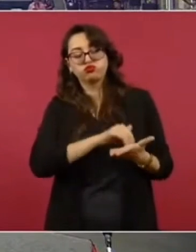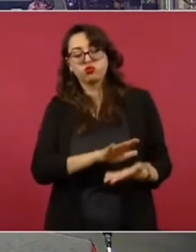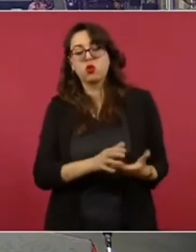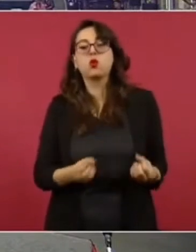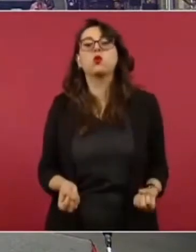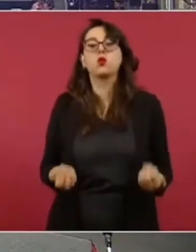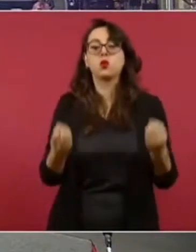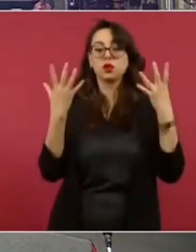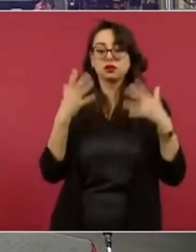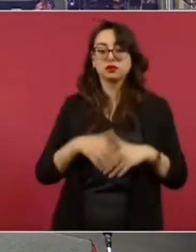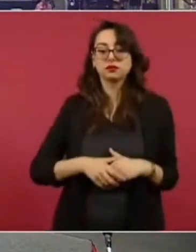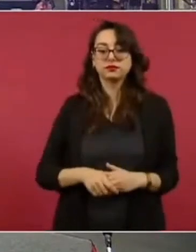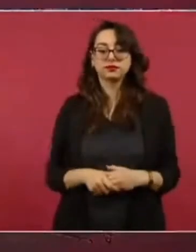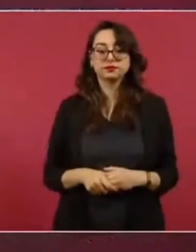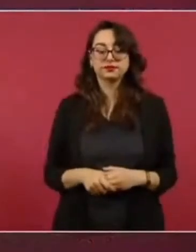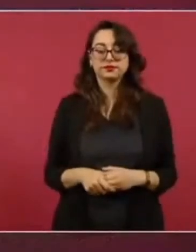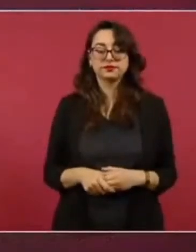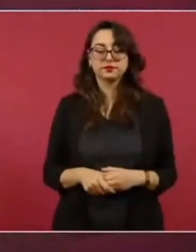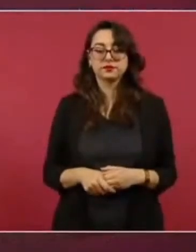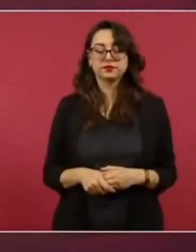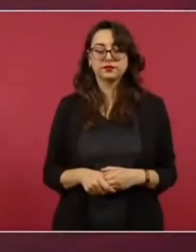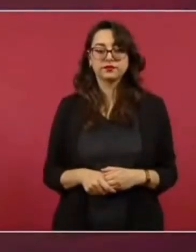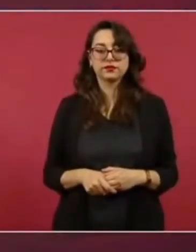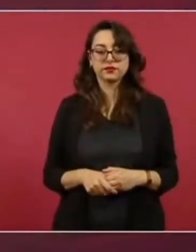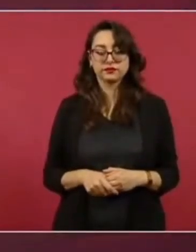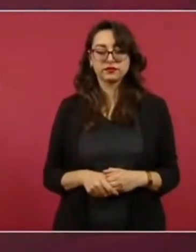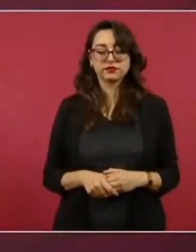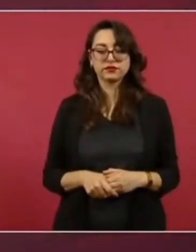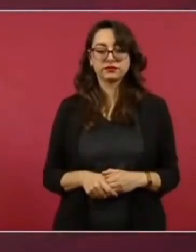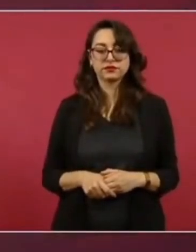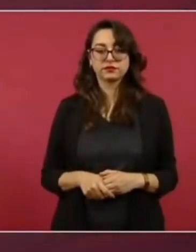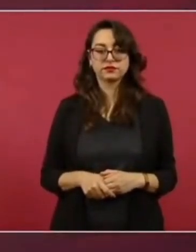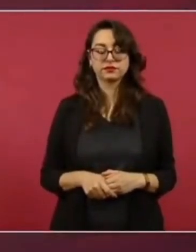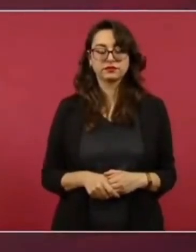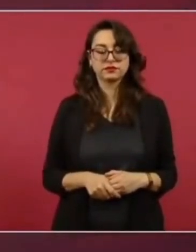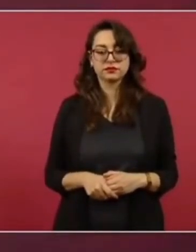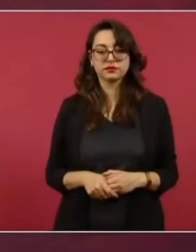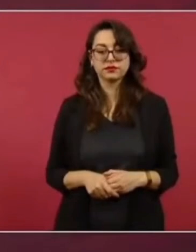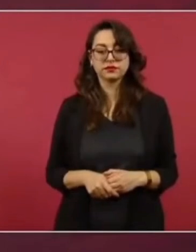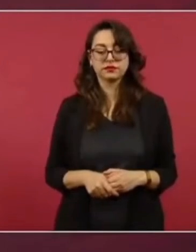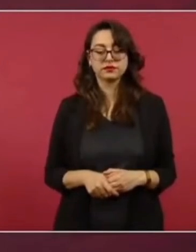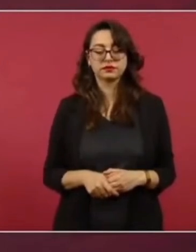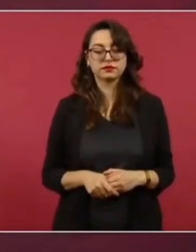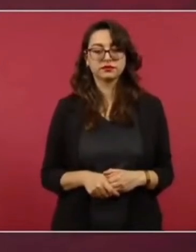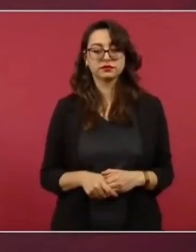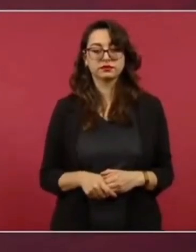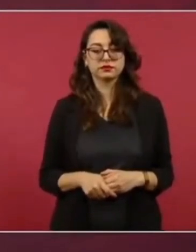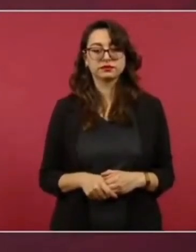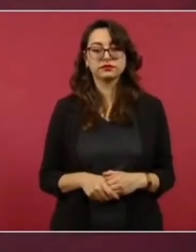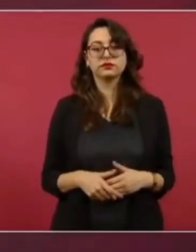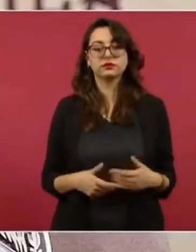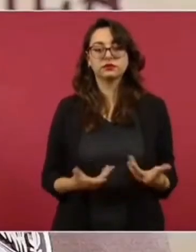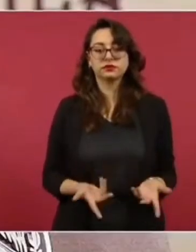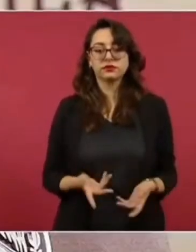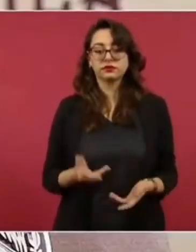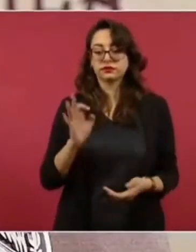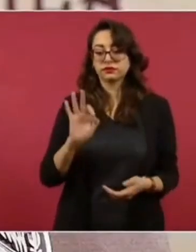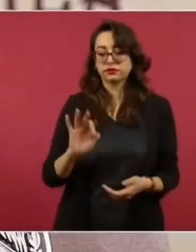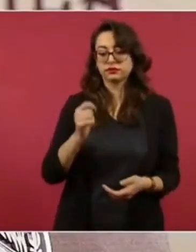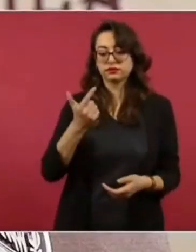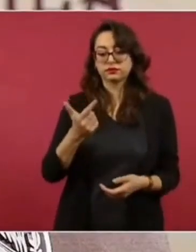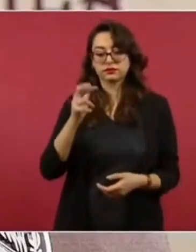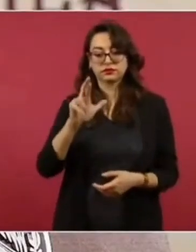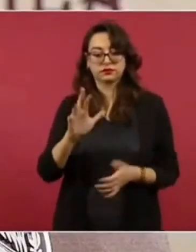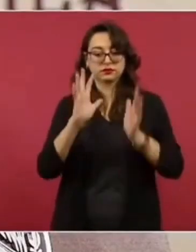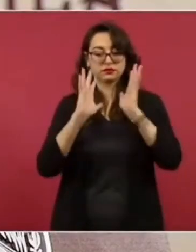han sido despedidas? Bueno, entiendo que entendemos y conocemos que la Fiscalía General de la República ha